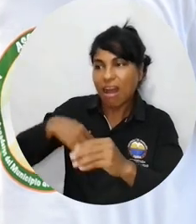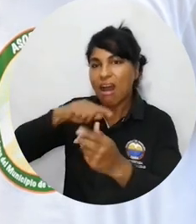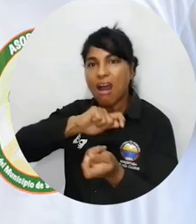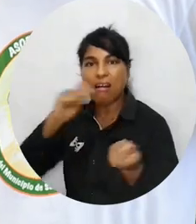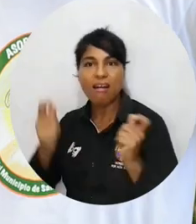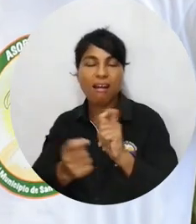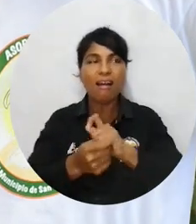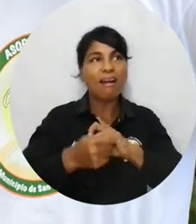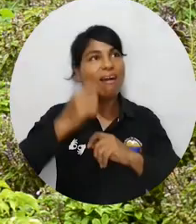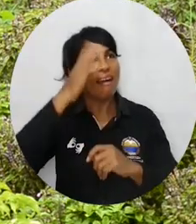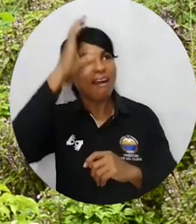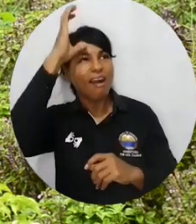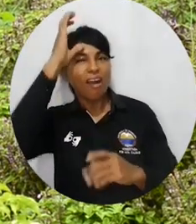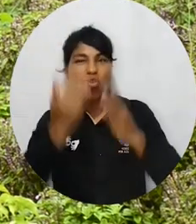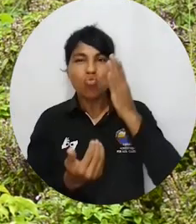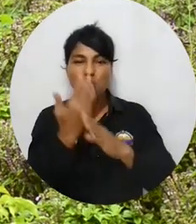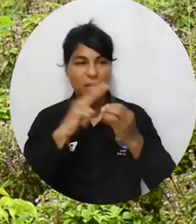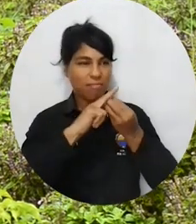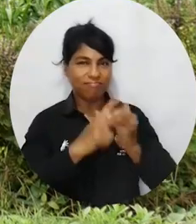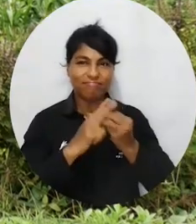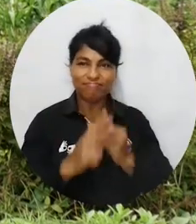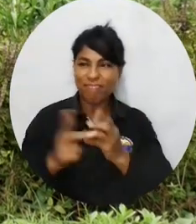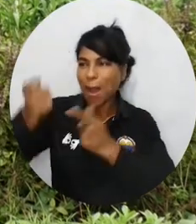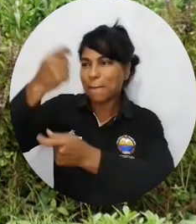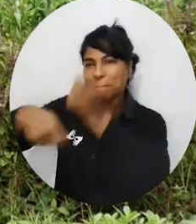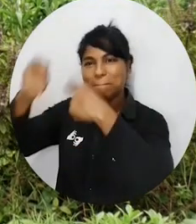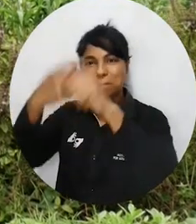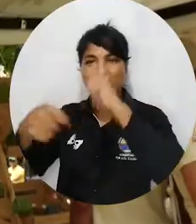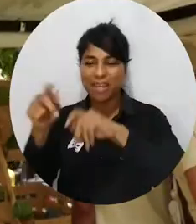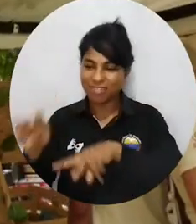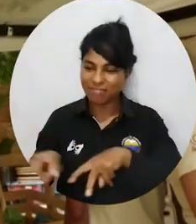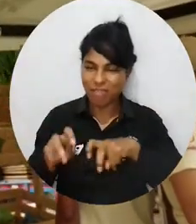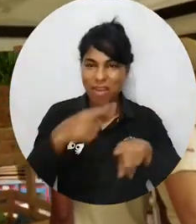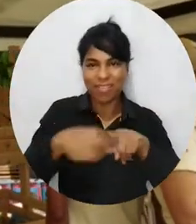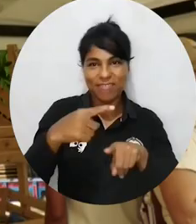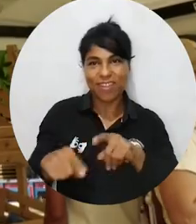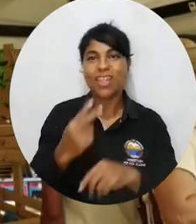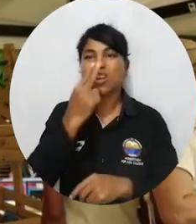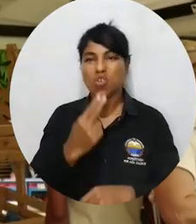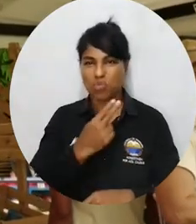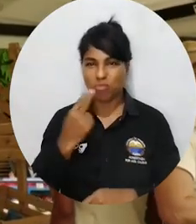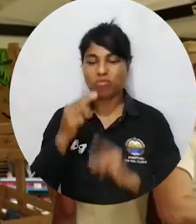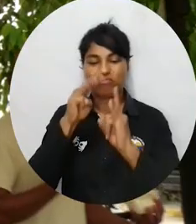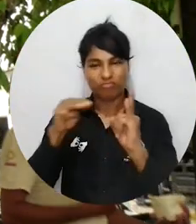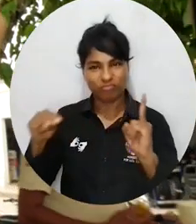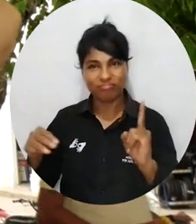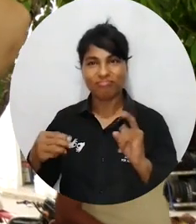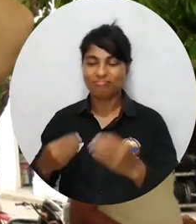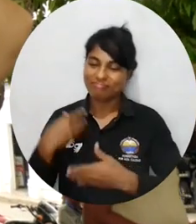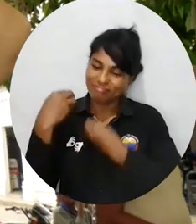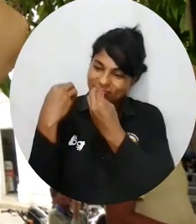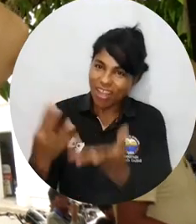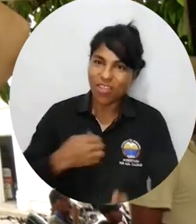permitido transformar el conocimiento y aprovechar nuevas herramientas para la comercialización de sus productos. Este es el compromiso de la Alma Mater